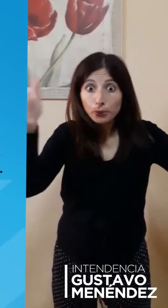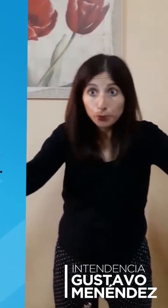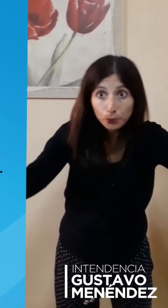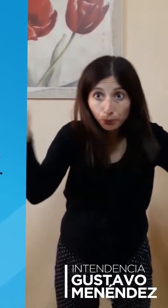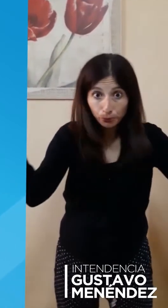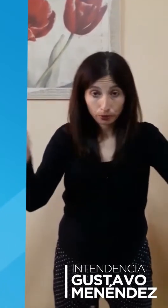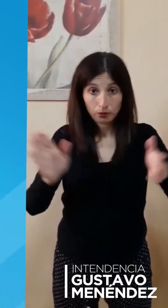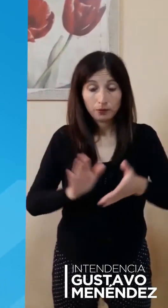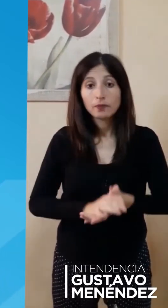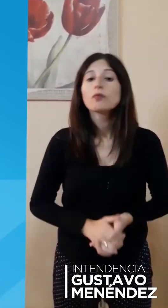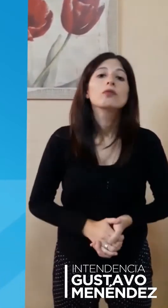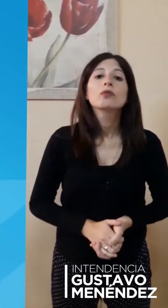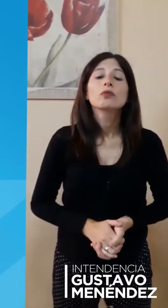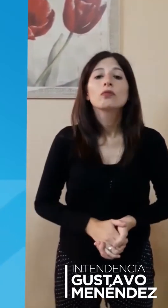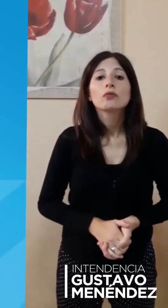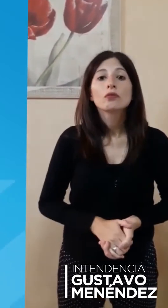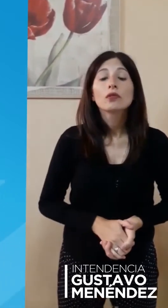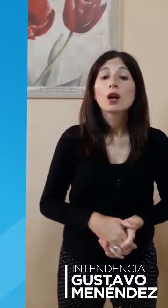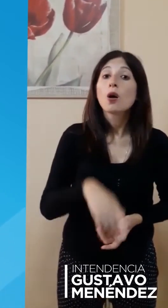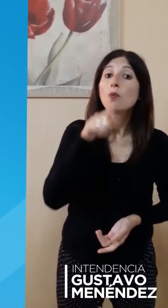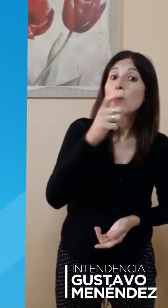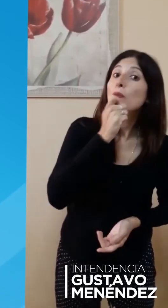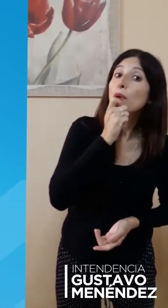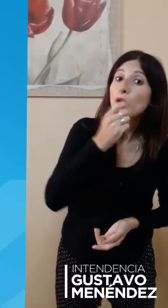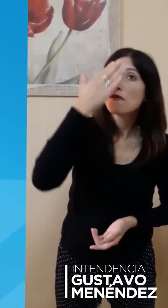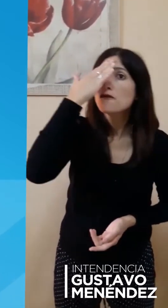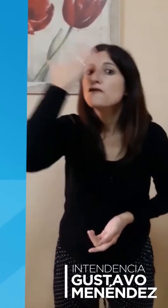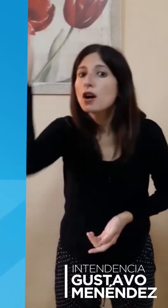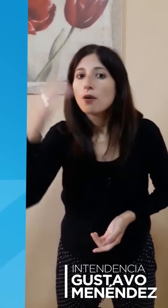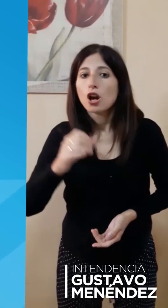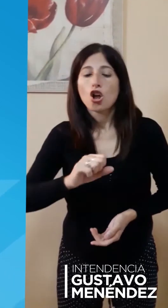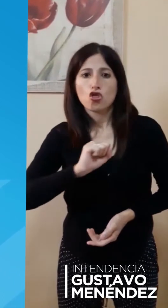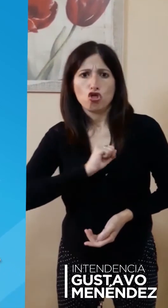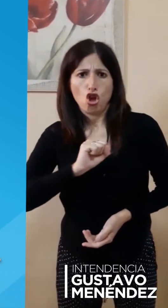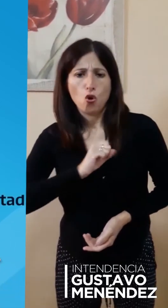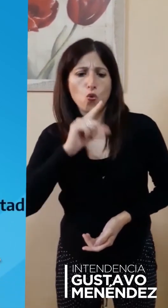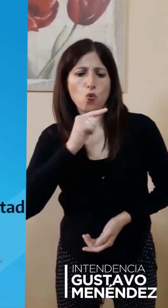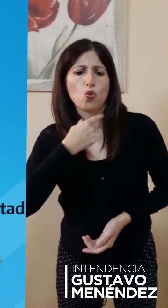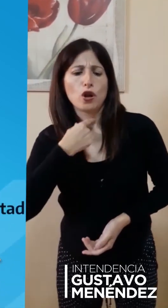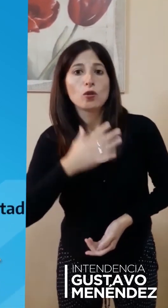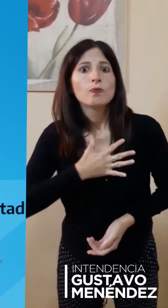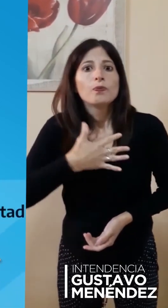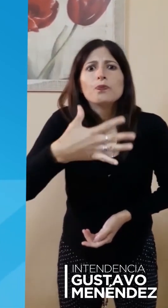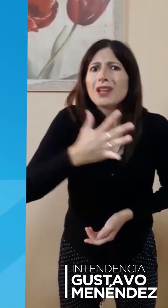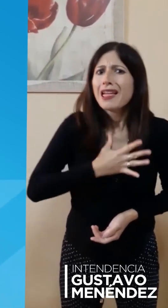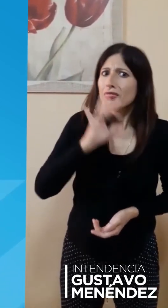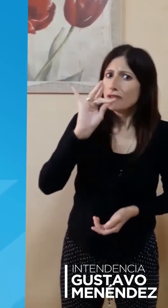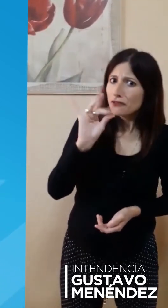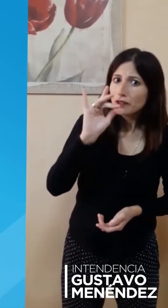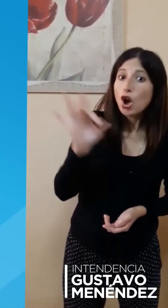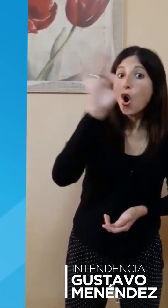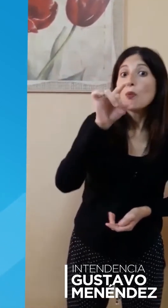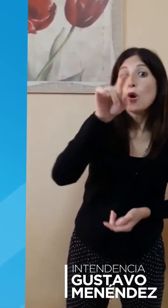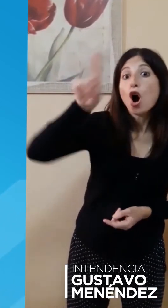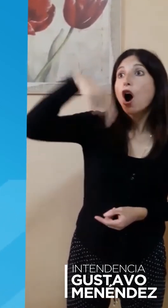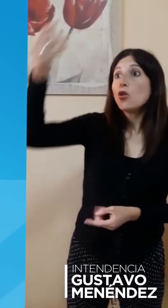usan con frecuencia. Hablemos de los síntomas. Si tenés fiebre con tos o con dolor de garganta o con dificultad para respirar y estuviste en